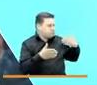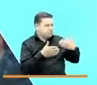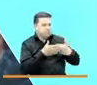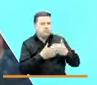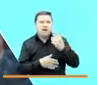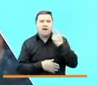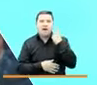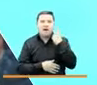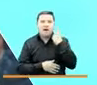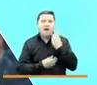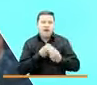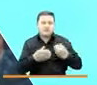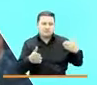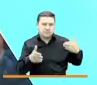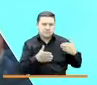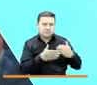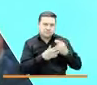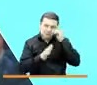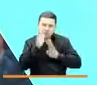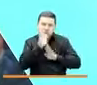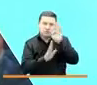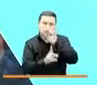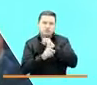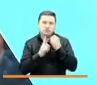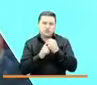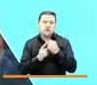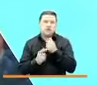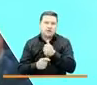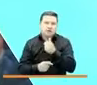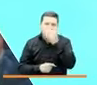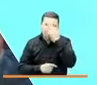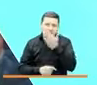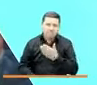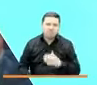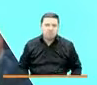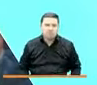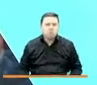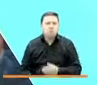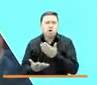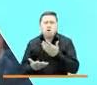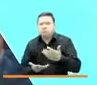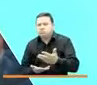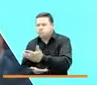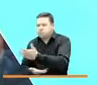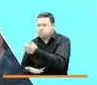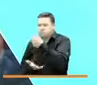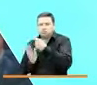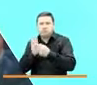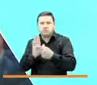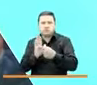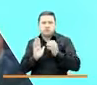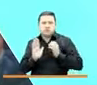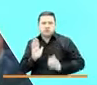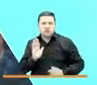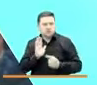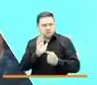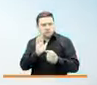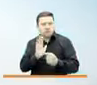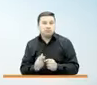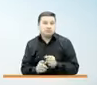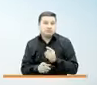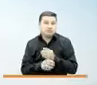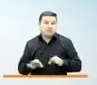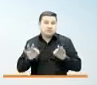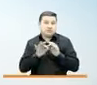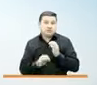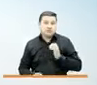realizó con Prosperidad Social un Facebook Live para rendir cuentas a la ciudadanía. Como la razón de ser de la